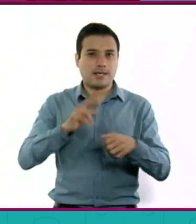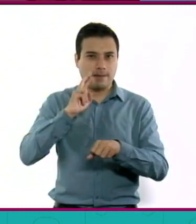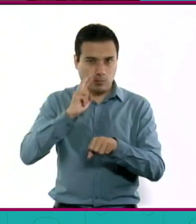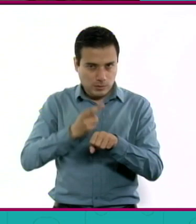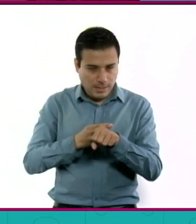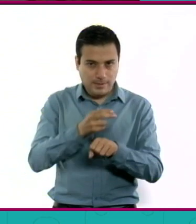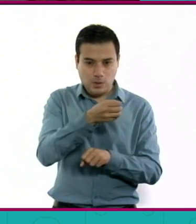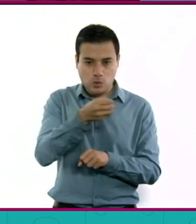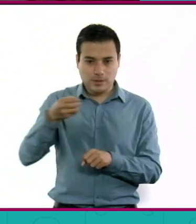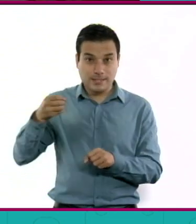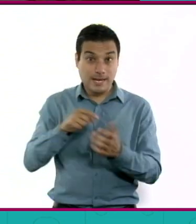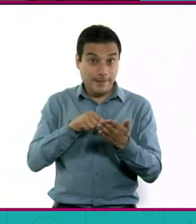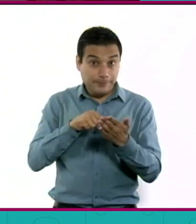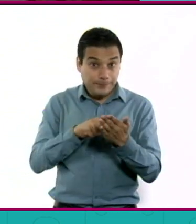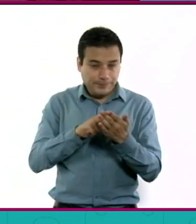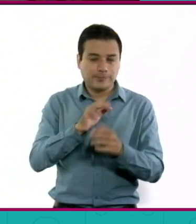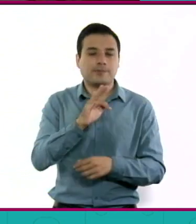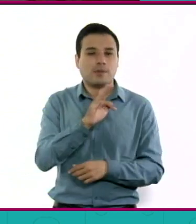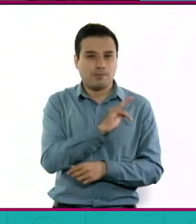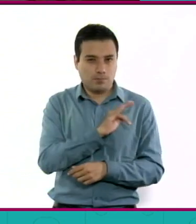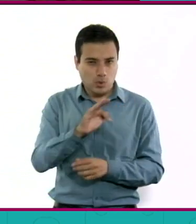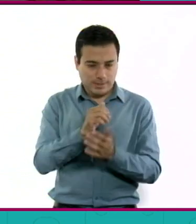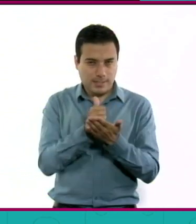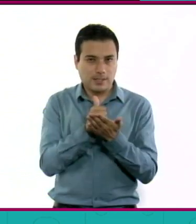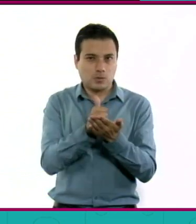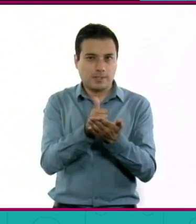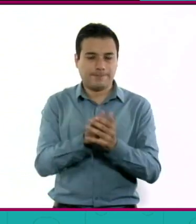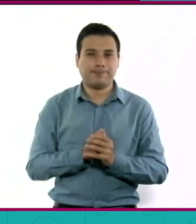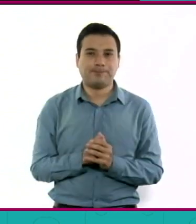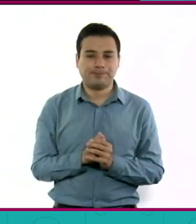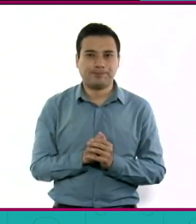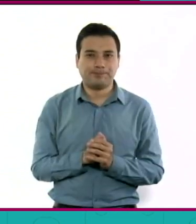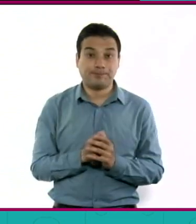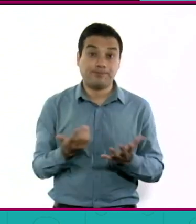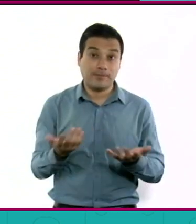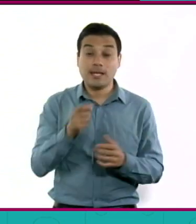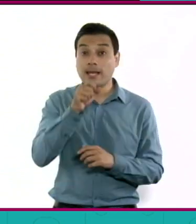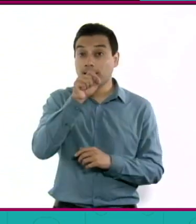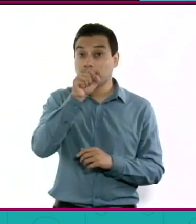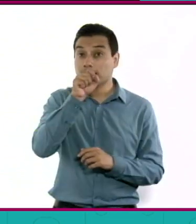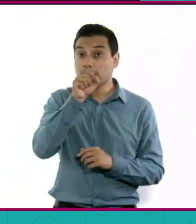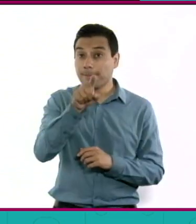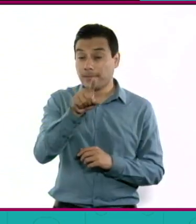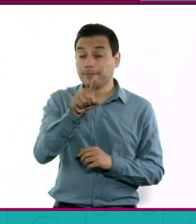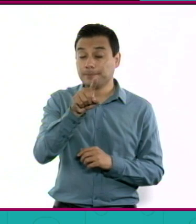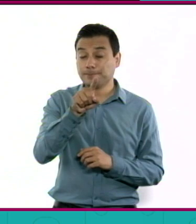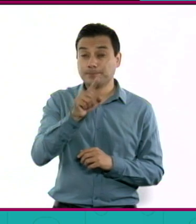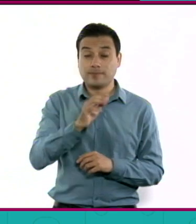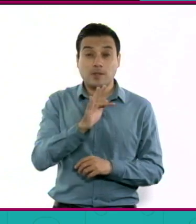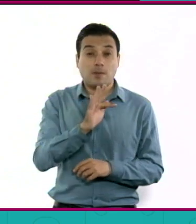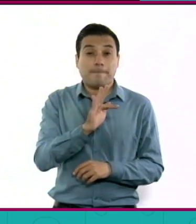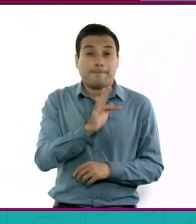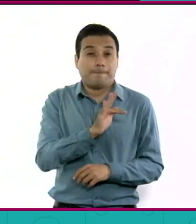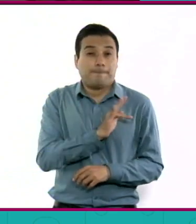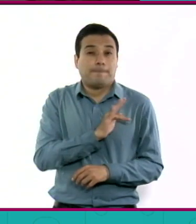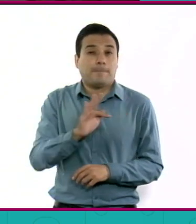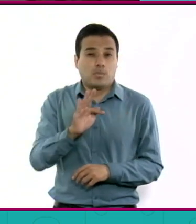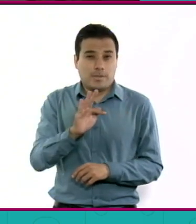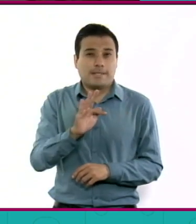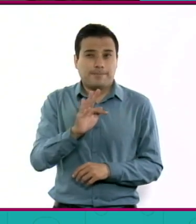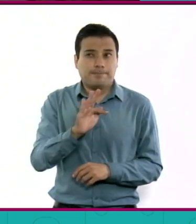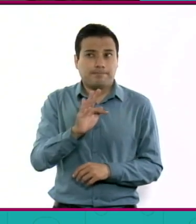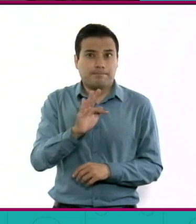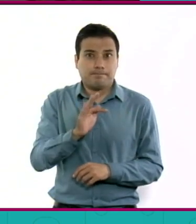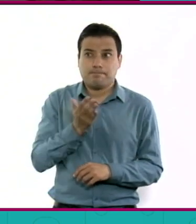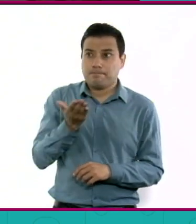nos podamos guiar y que nos acompañe. Y ahí podemos también tener la posibilidad de poder pedir